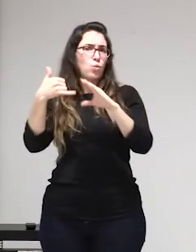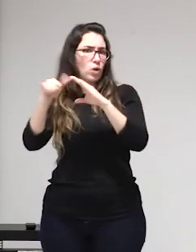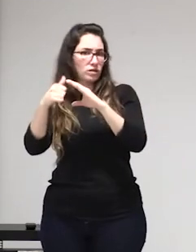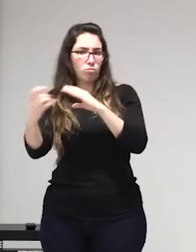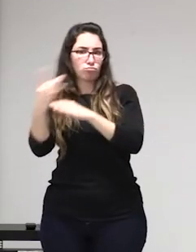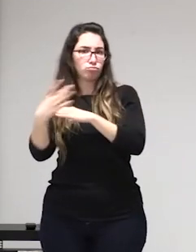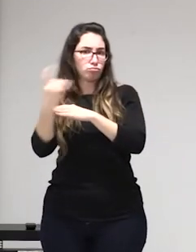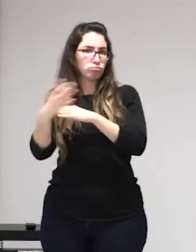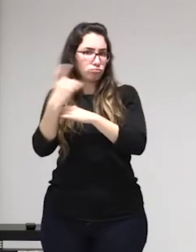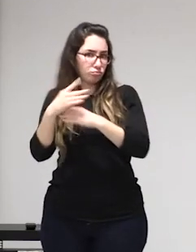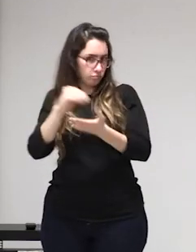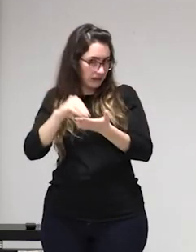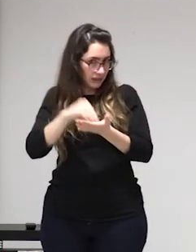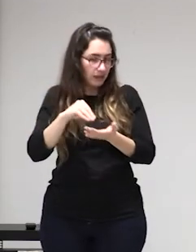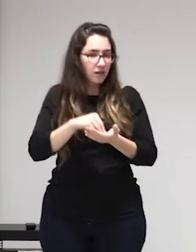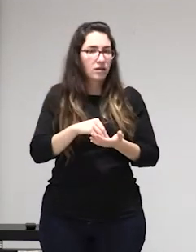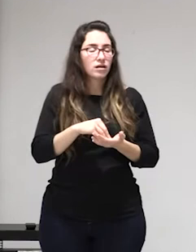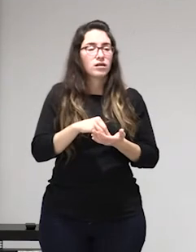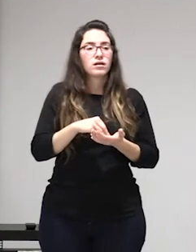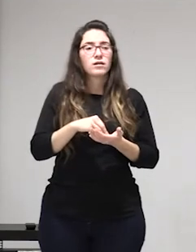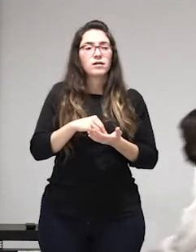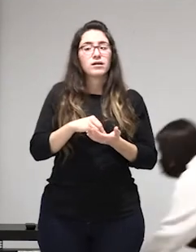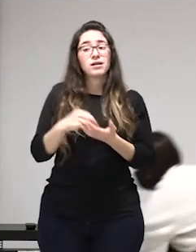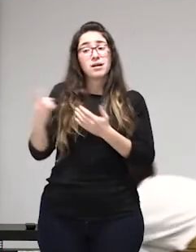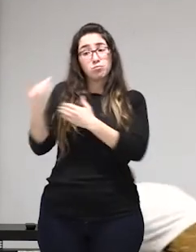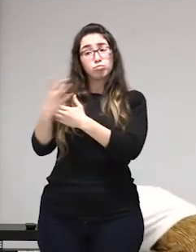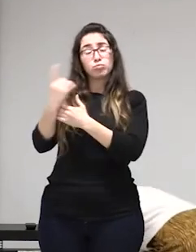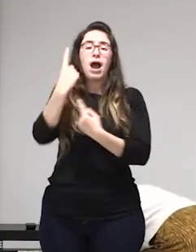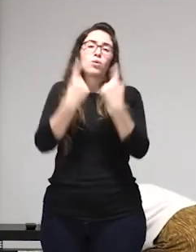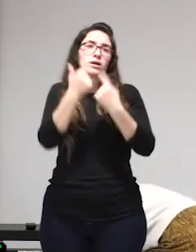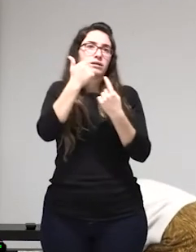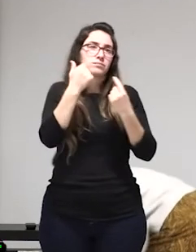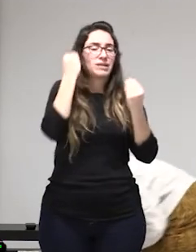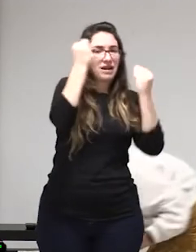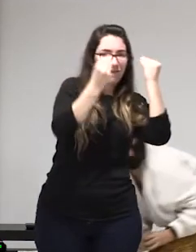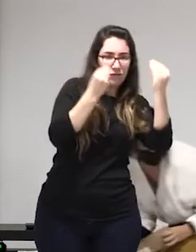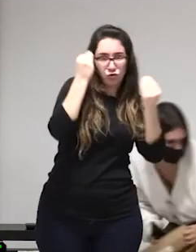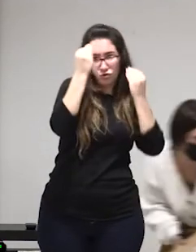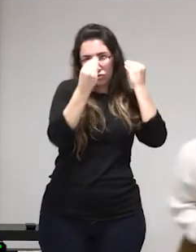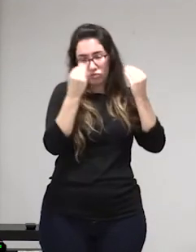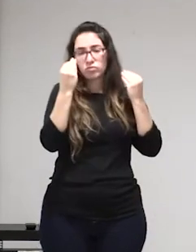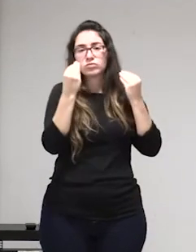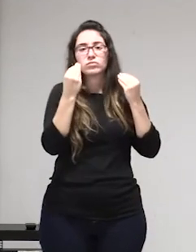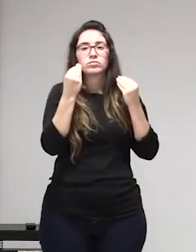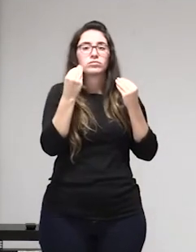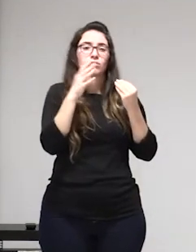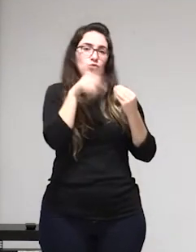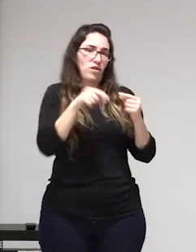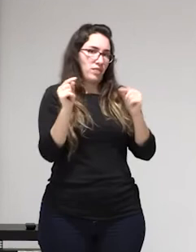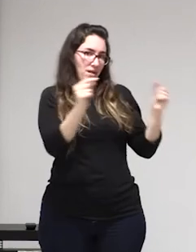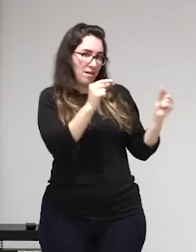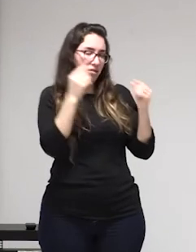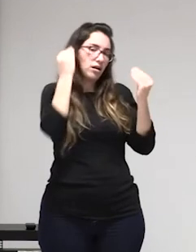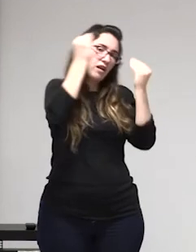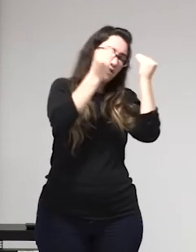la sociedad sueca al final lo que está pretendiendo es que se las multen a ellas también se han hecho